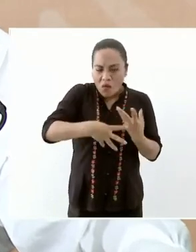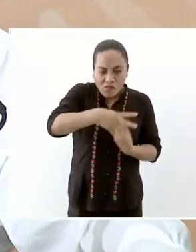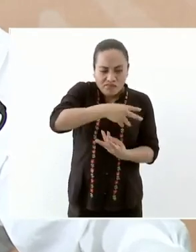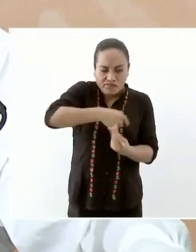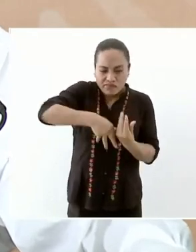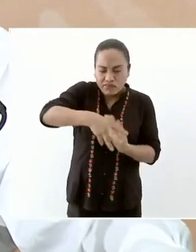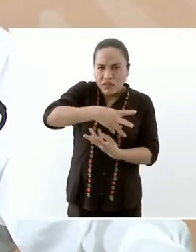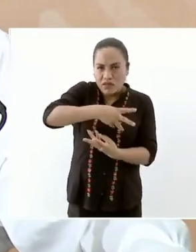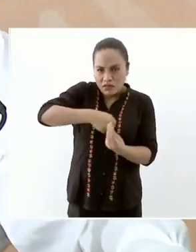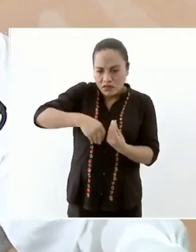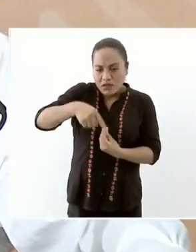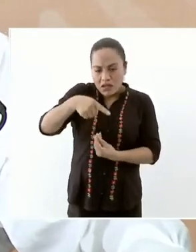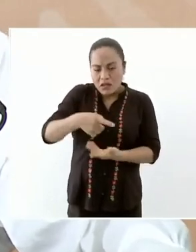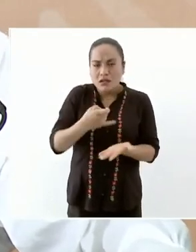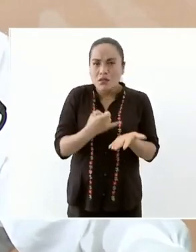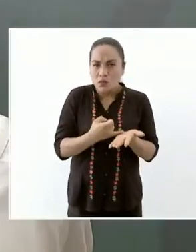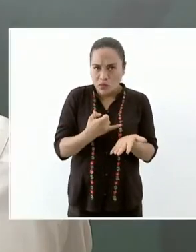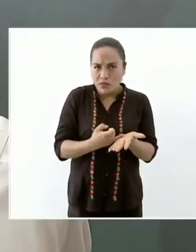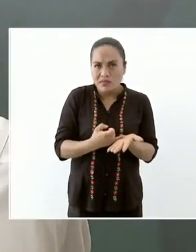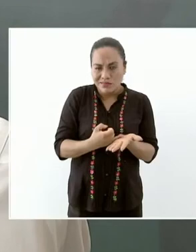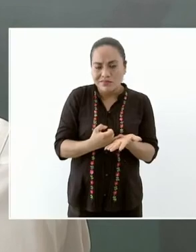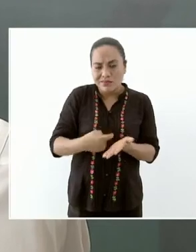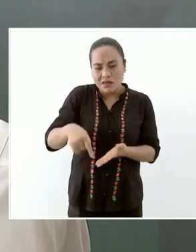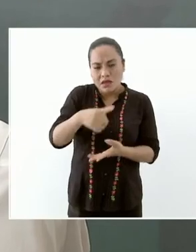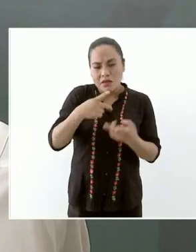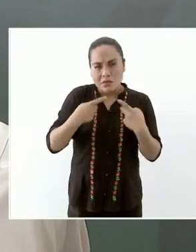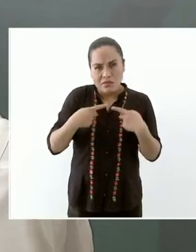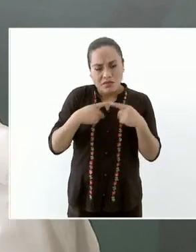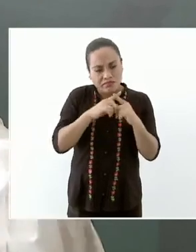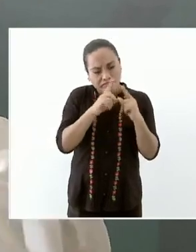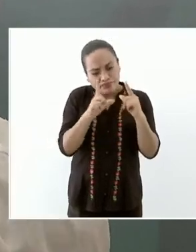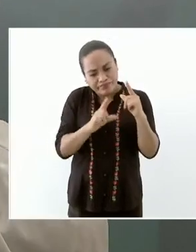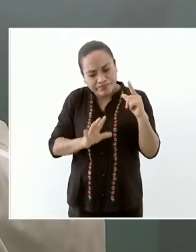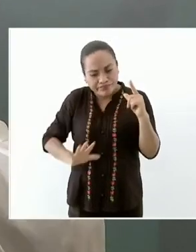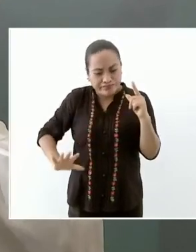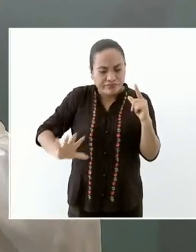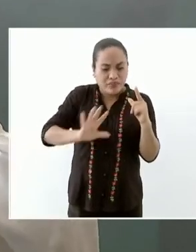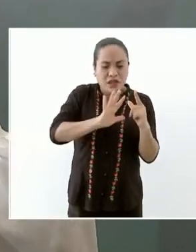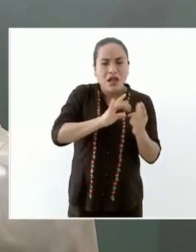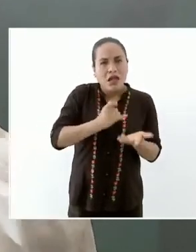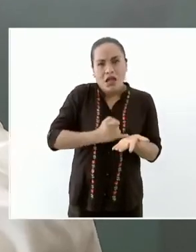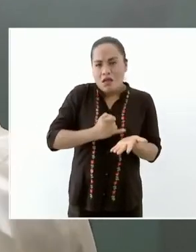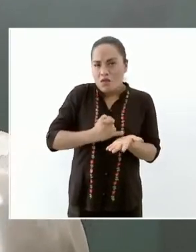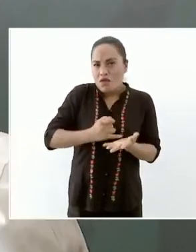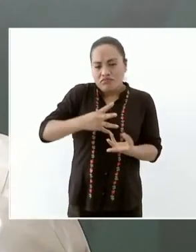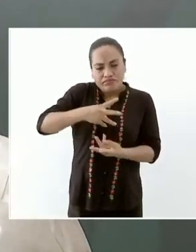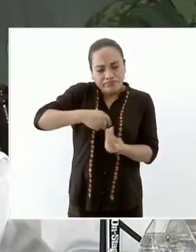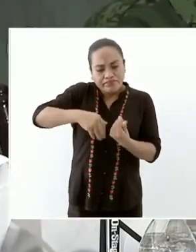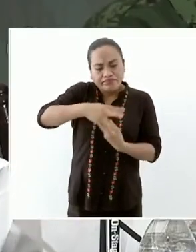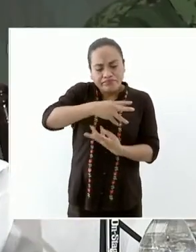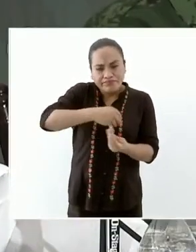es dinero del pueblo y que yo no podía